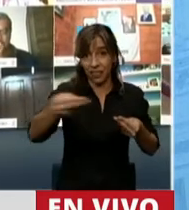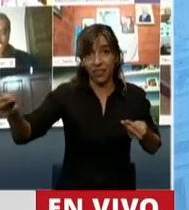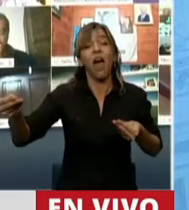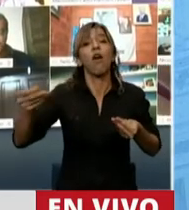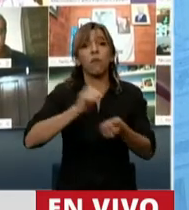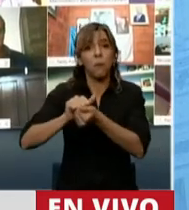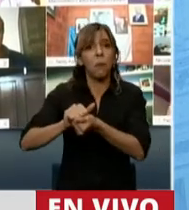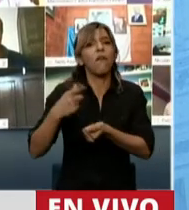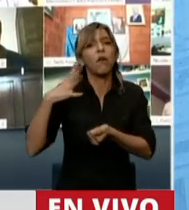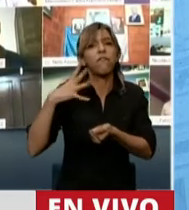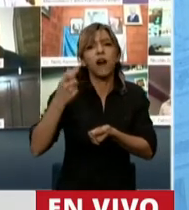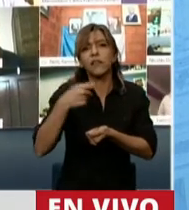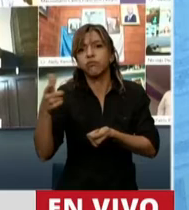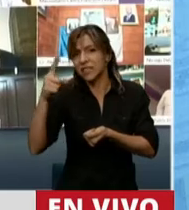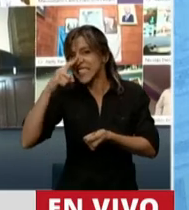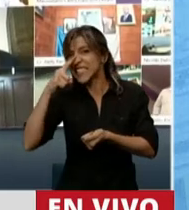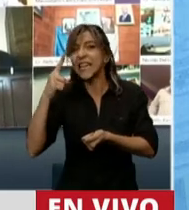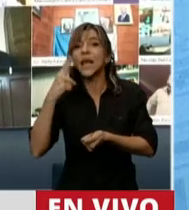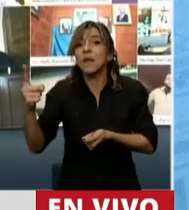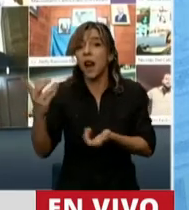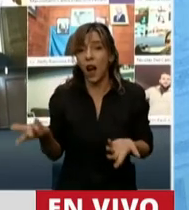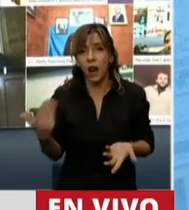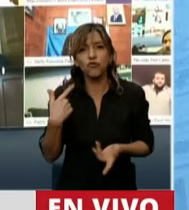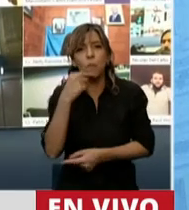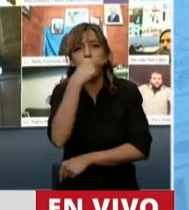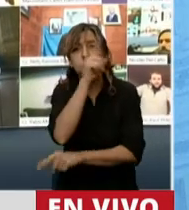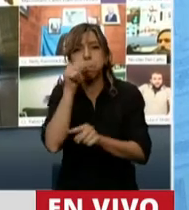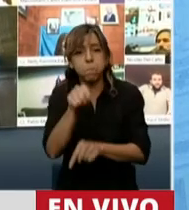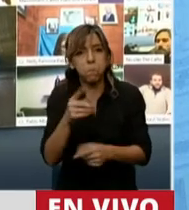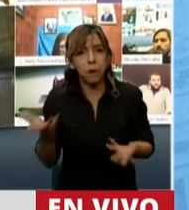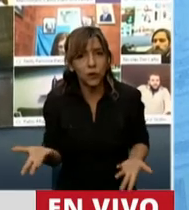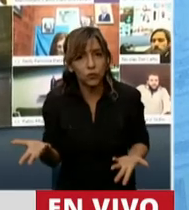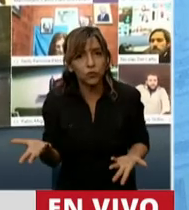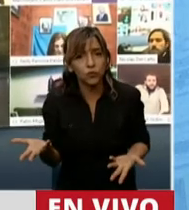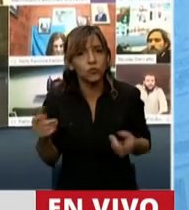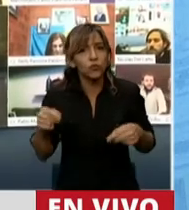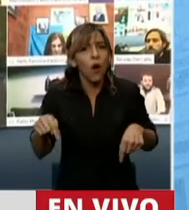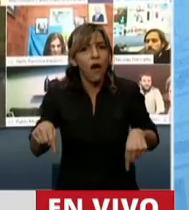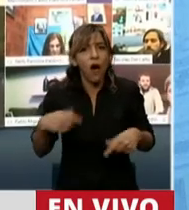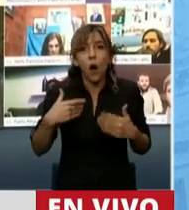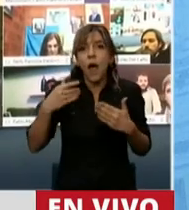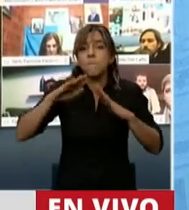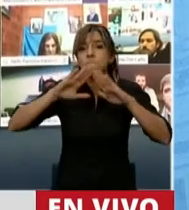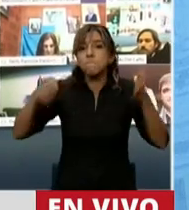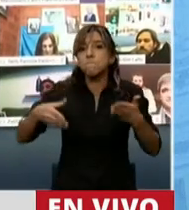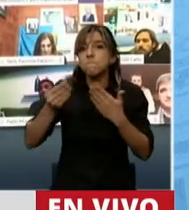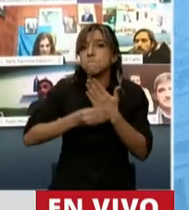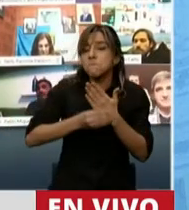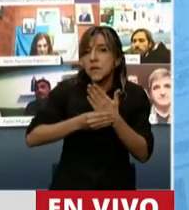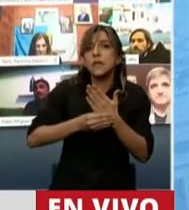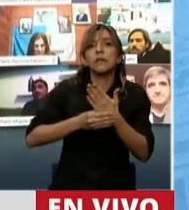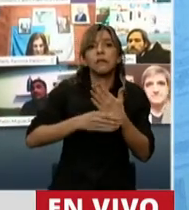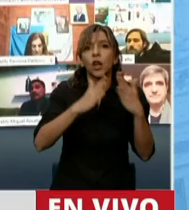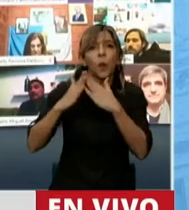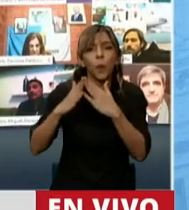.000. Faltan 7.000. La re-pregunta es qué gestión está haciendo el Ministerio de Vivienda o quien fuere, en este